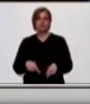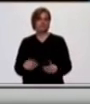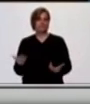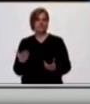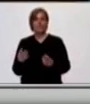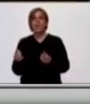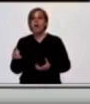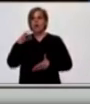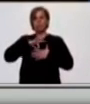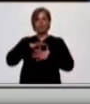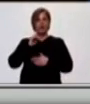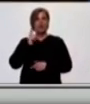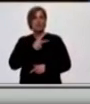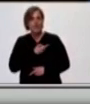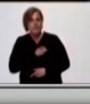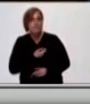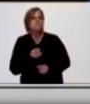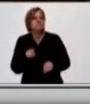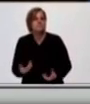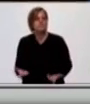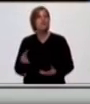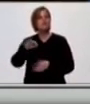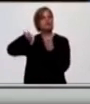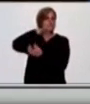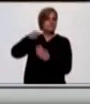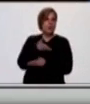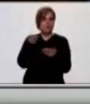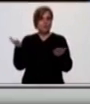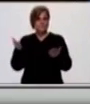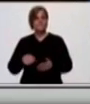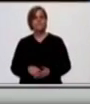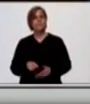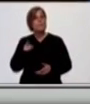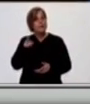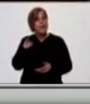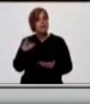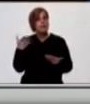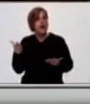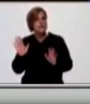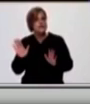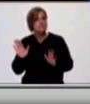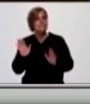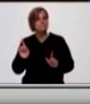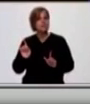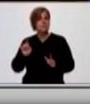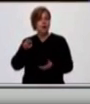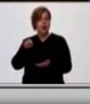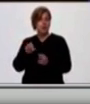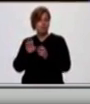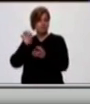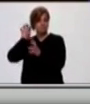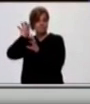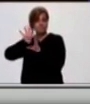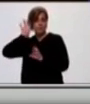dónde se contagia esa persona. Por eso hablamos de circulación comunitaria. Cuando esta situación ocurre, como ocurre ahora en nuestro departamento,